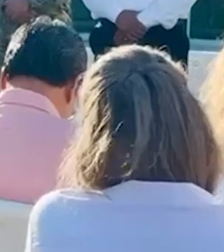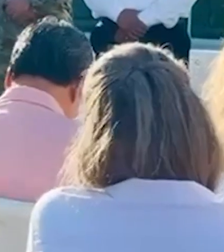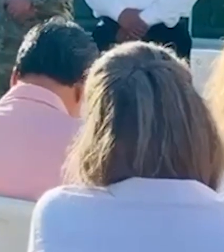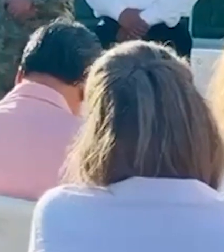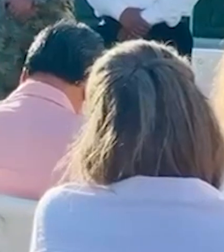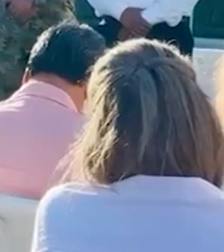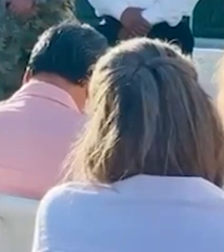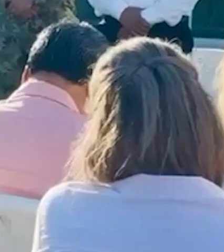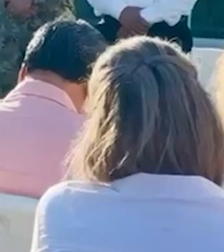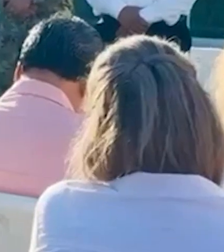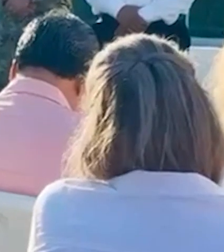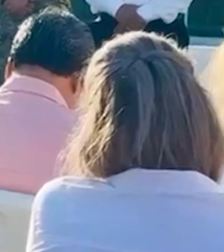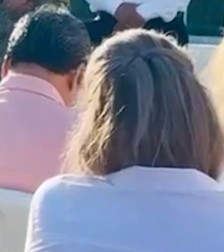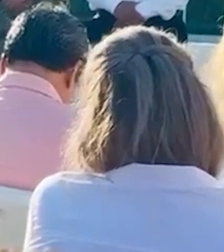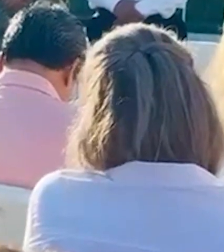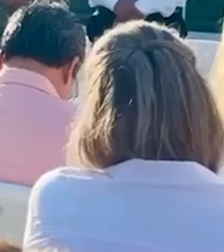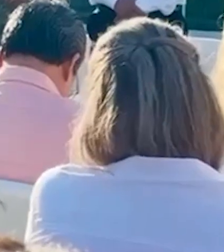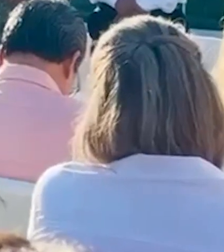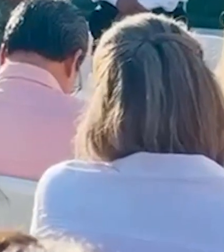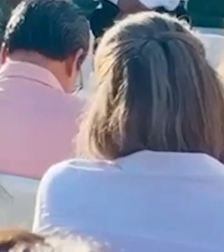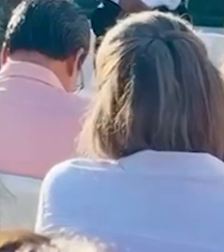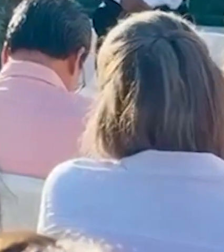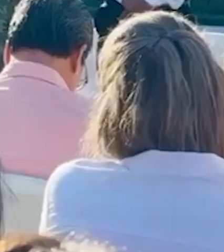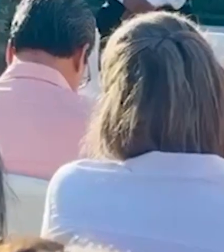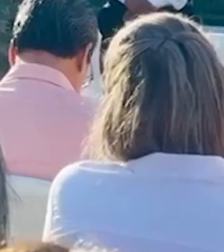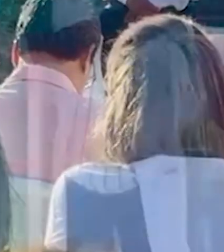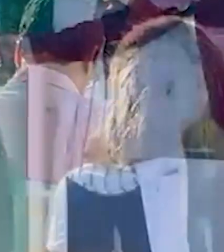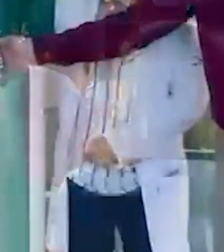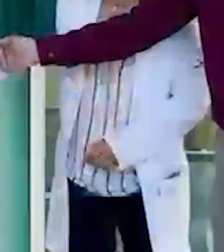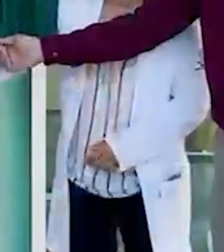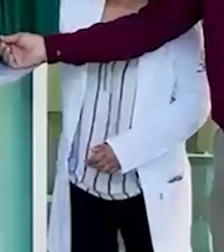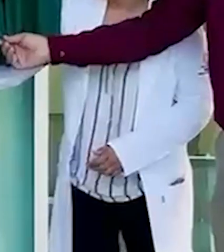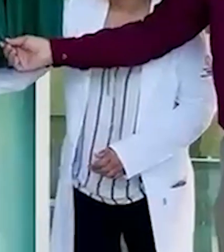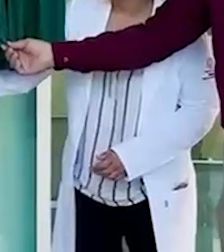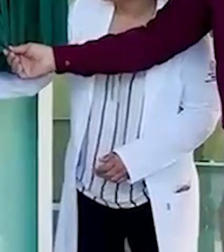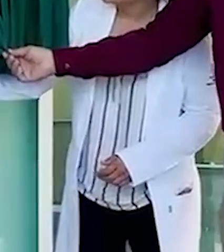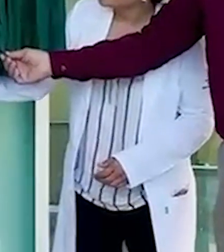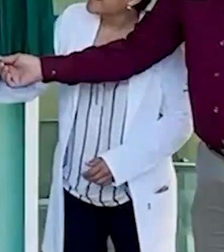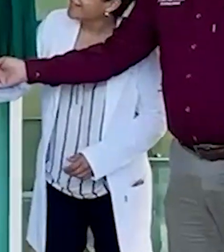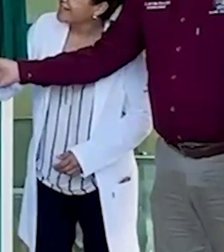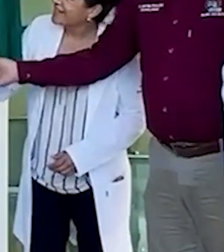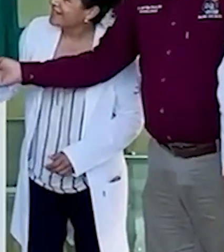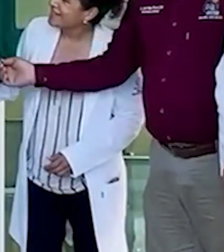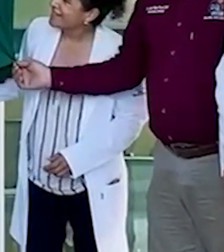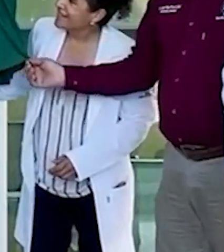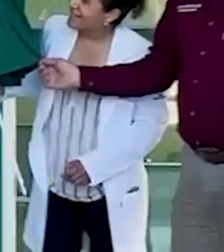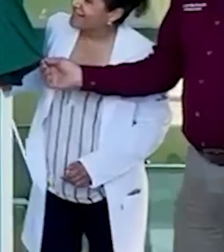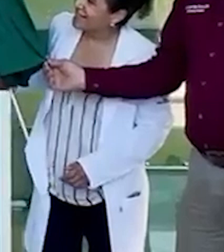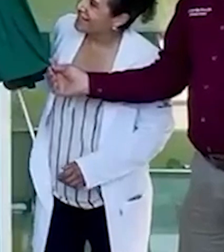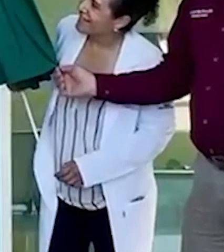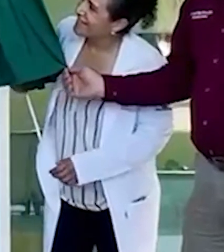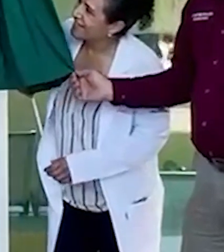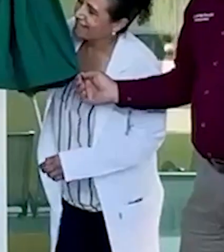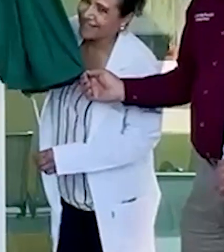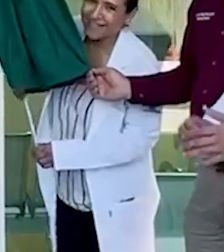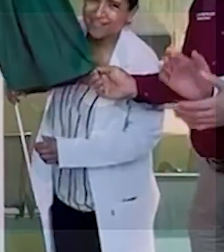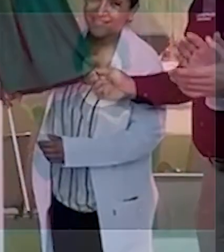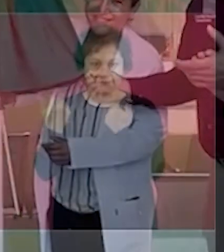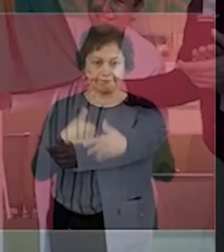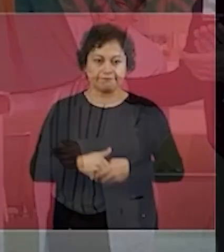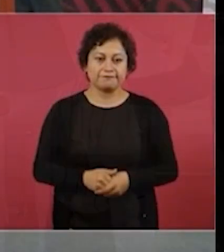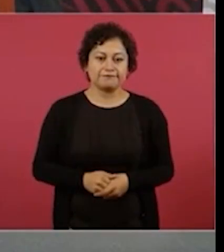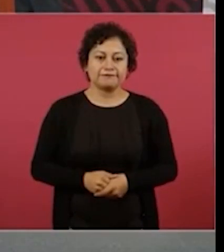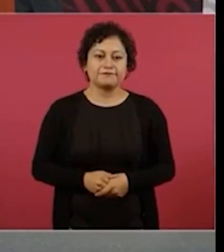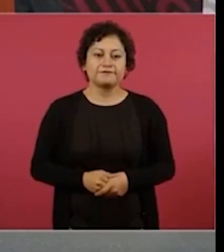El gobernador agradeció al presidente por la inversión de más de mil millones de pesos destinados al sector salud en Baja California Sur durante su sexenio.